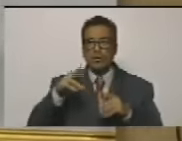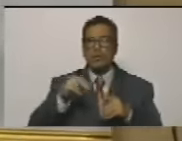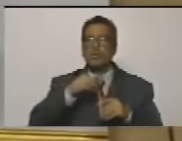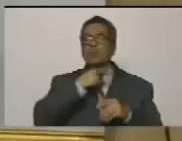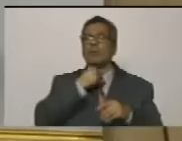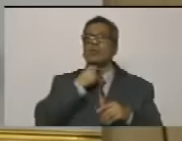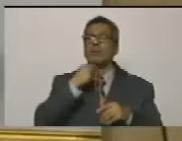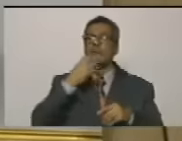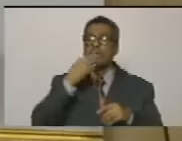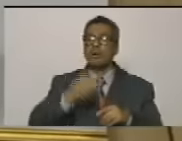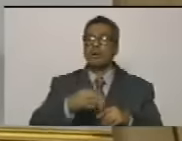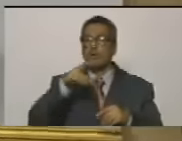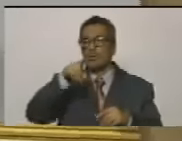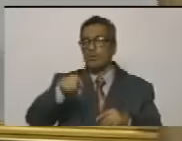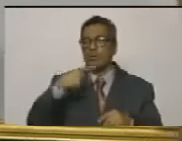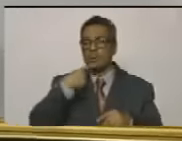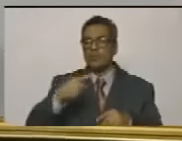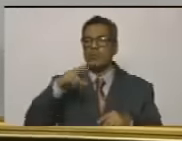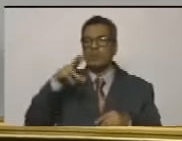parece